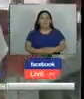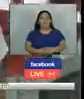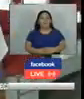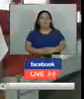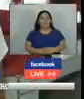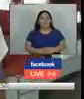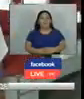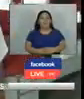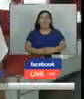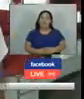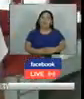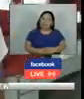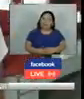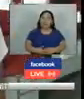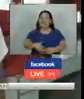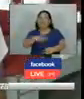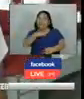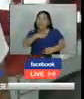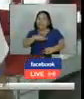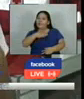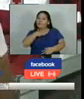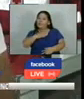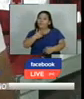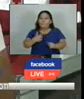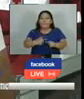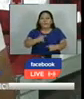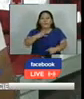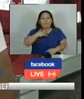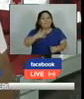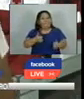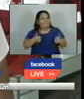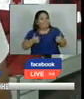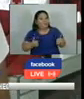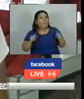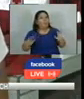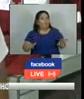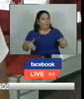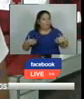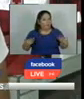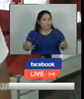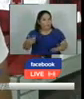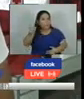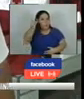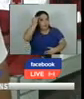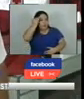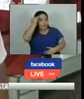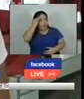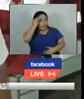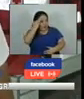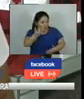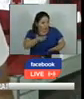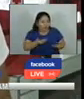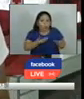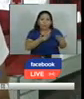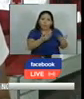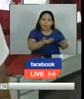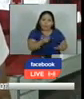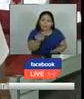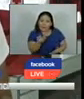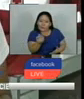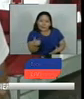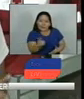es un poco difícil pero bastante gratificante en el sentido de saber que puedes ayudar a alguien que